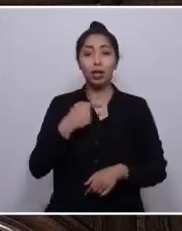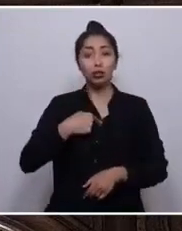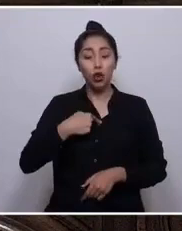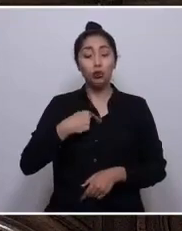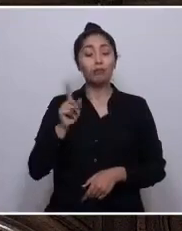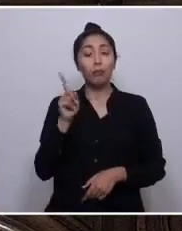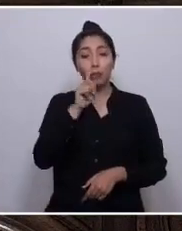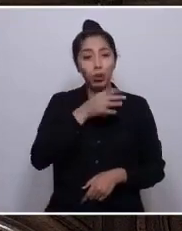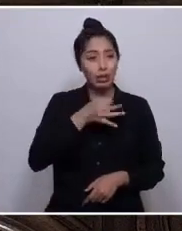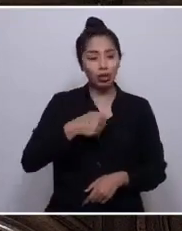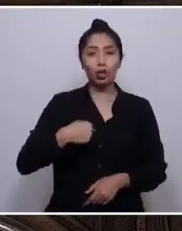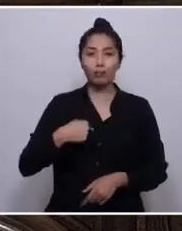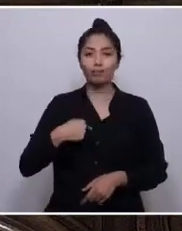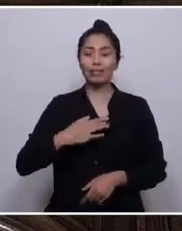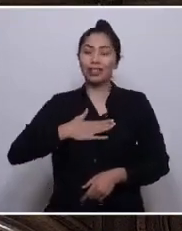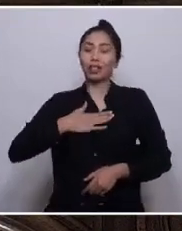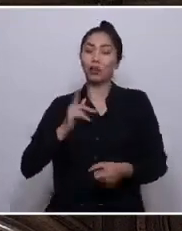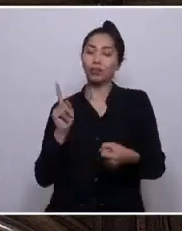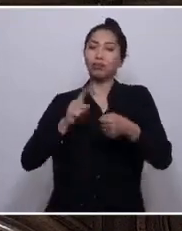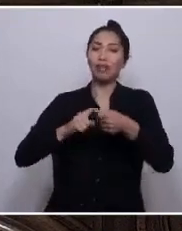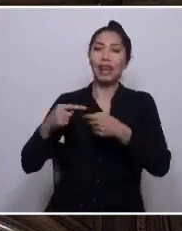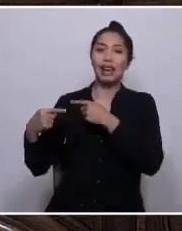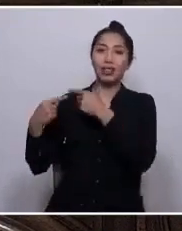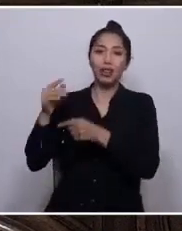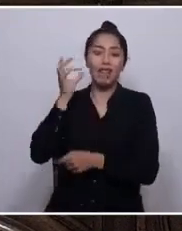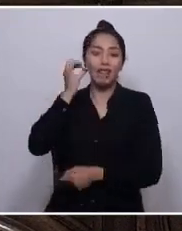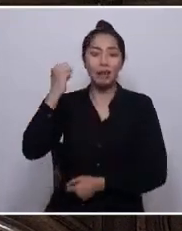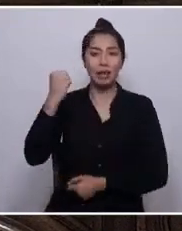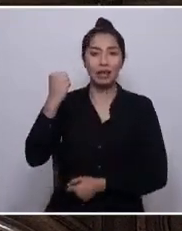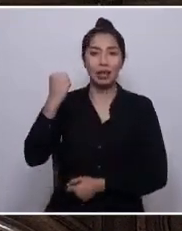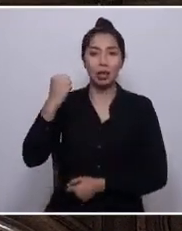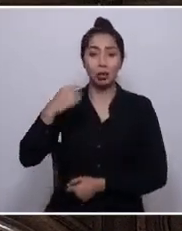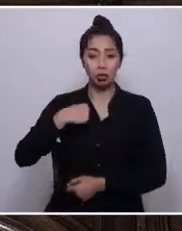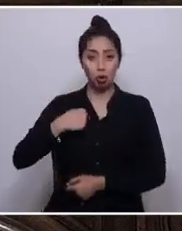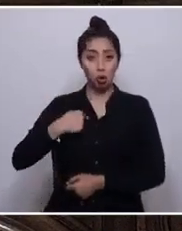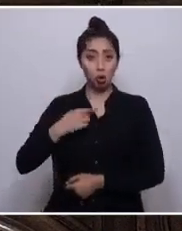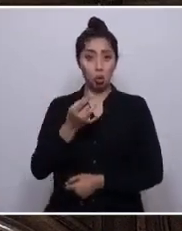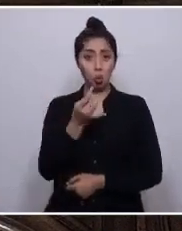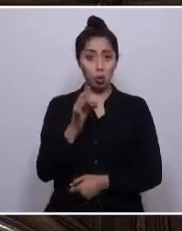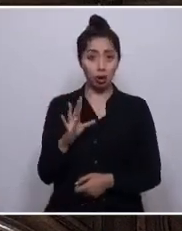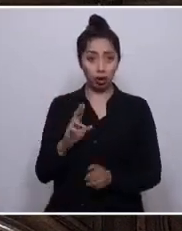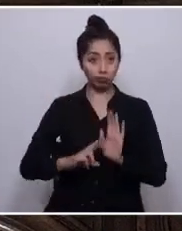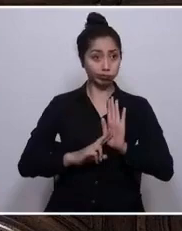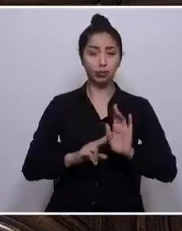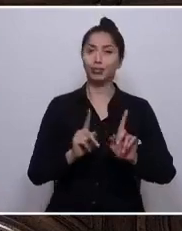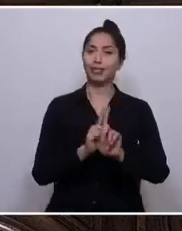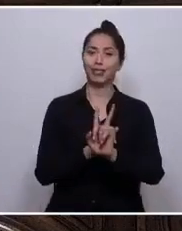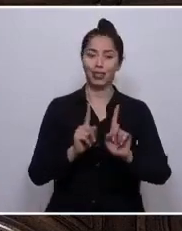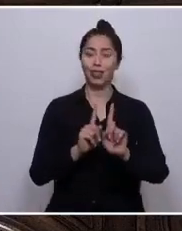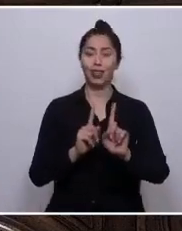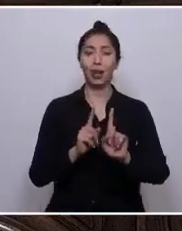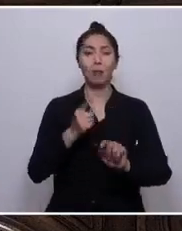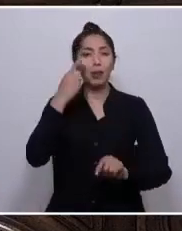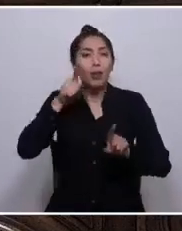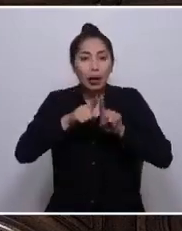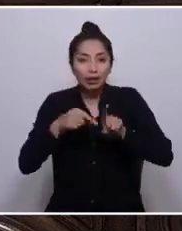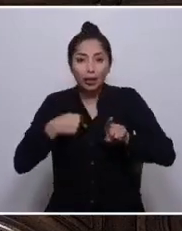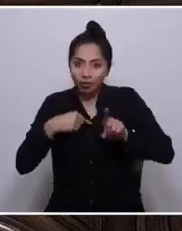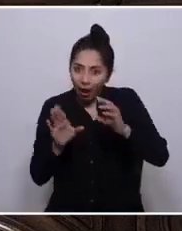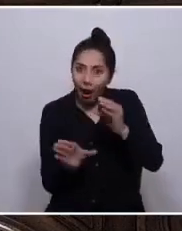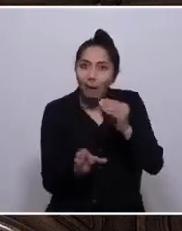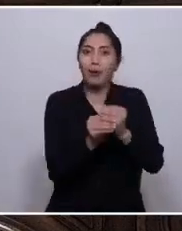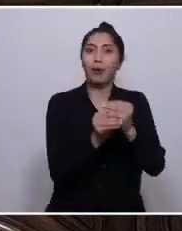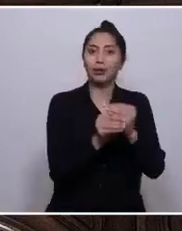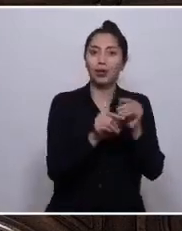parte de la historia feminista. No empieza conmigo y no termina en mí, pero sí soy una pequeña pieza más desentramada o